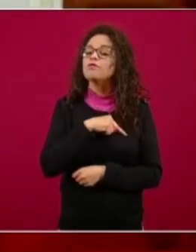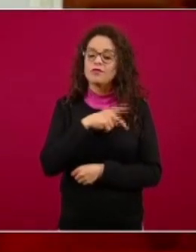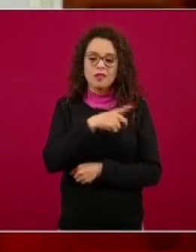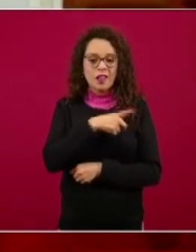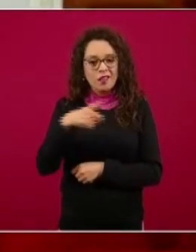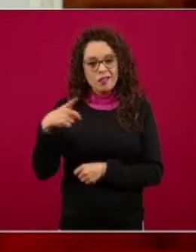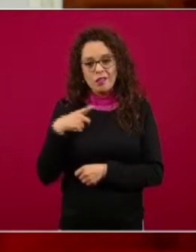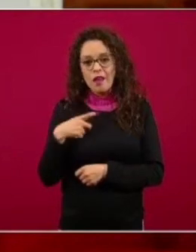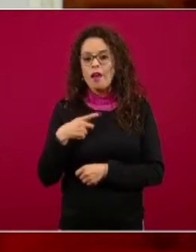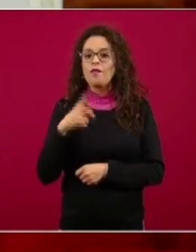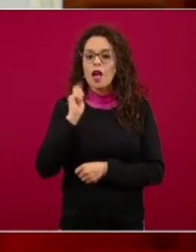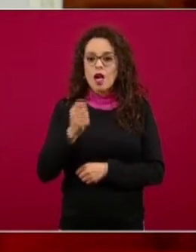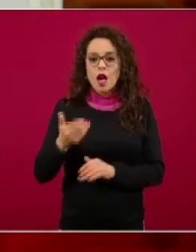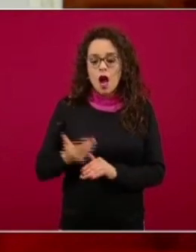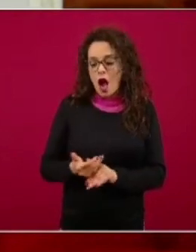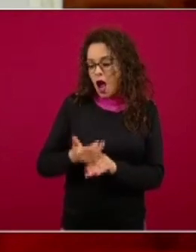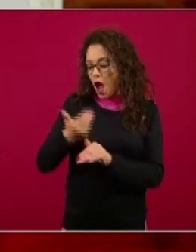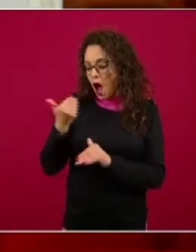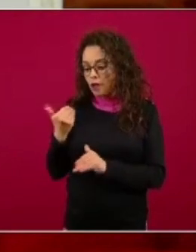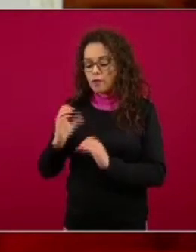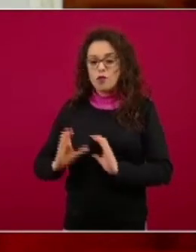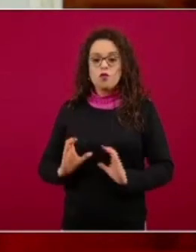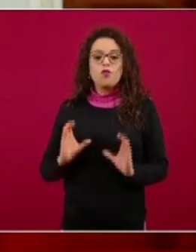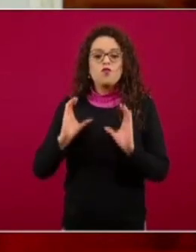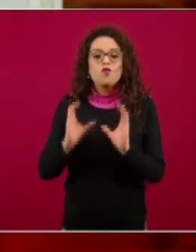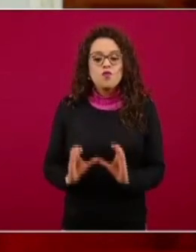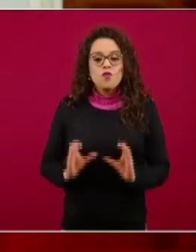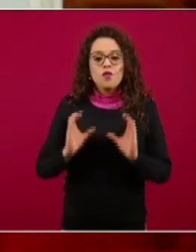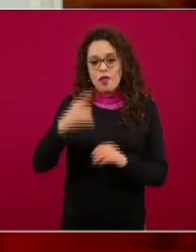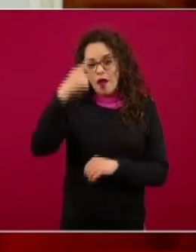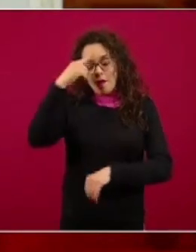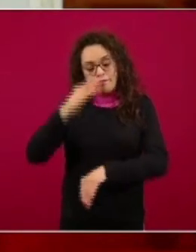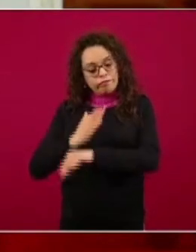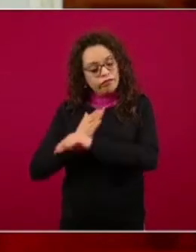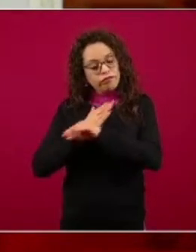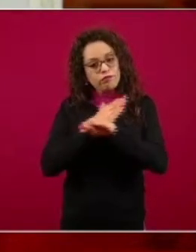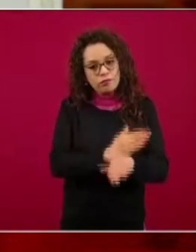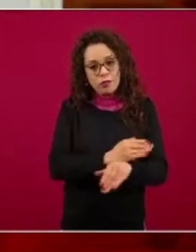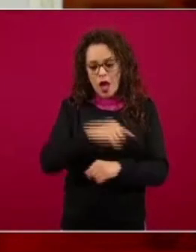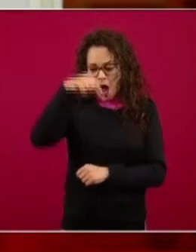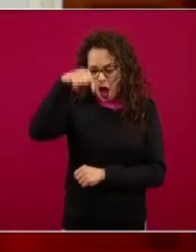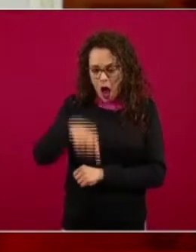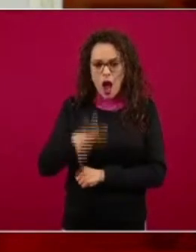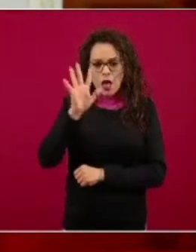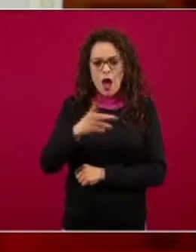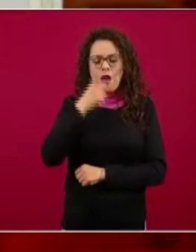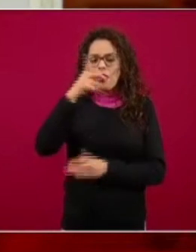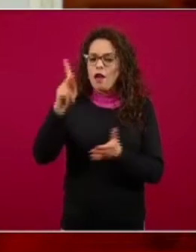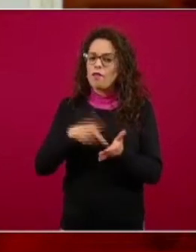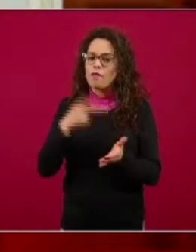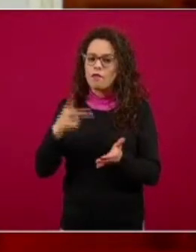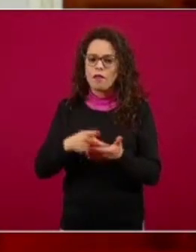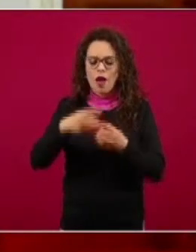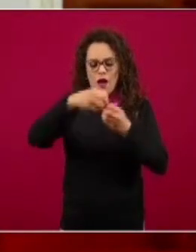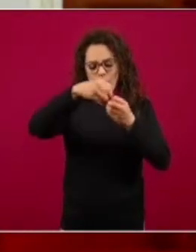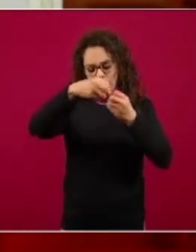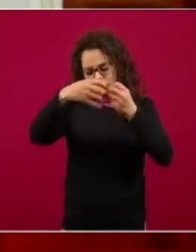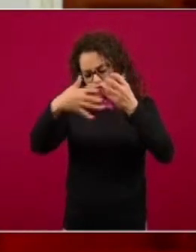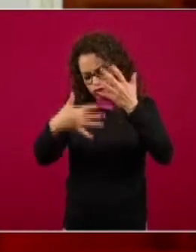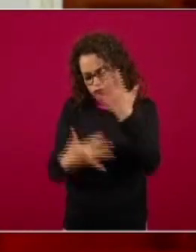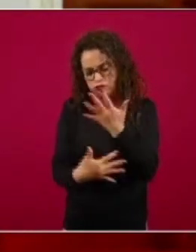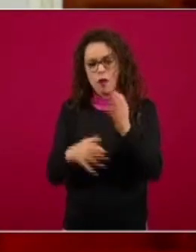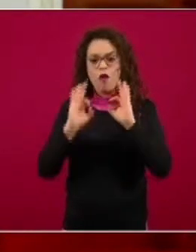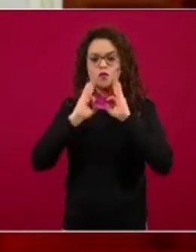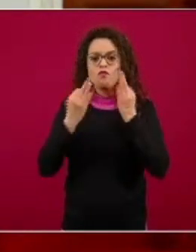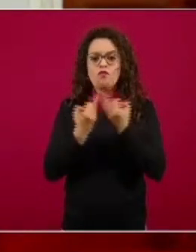enfermedad y aquí se ha mencionado muchas de las medidas que tienen que ver precisamente con la prevención.